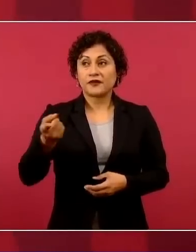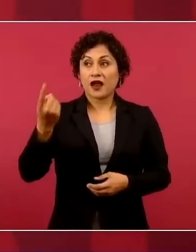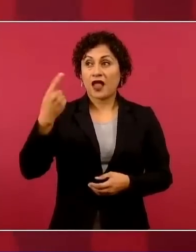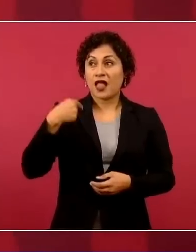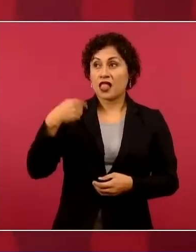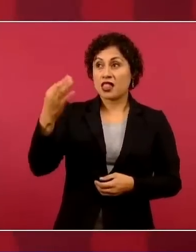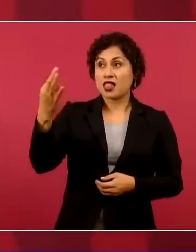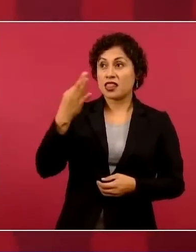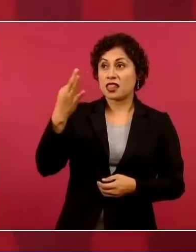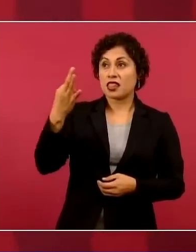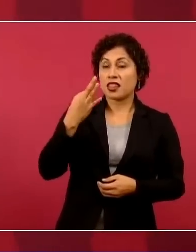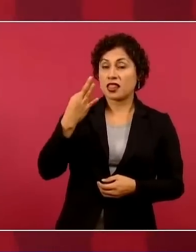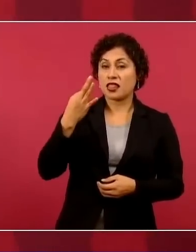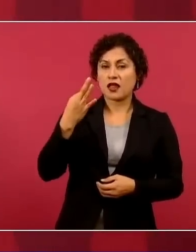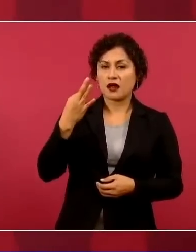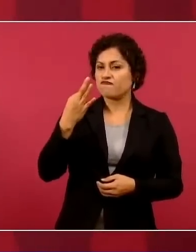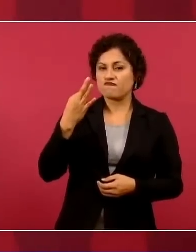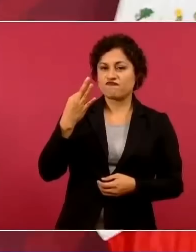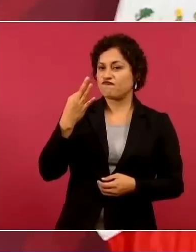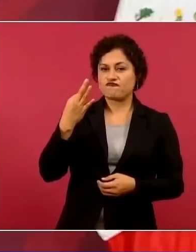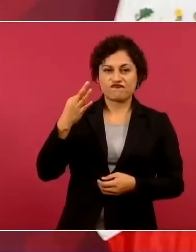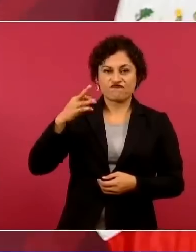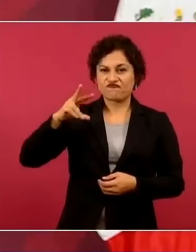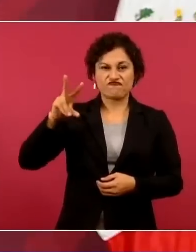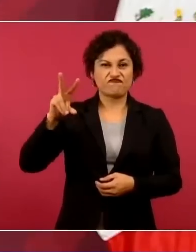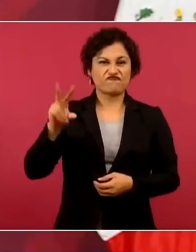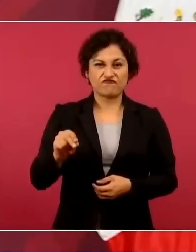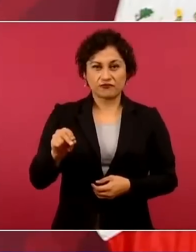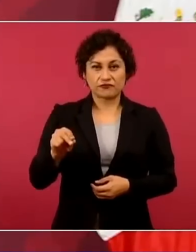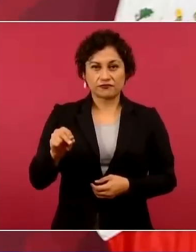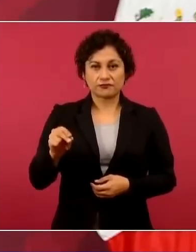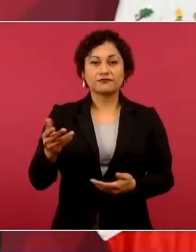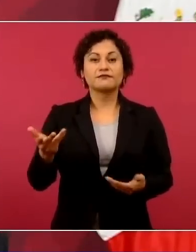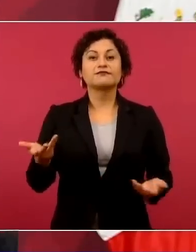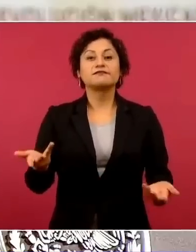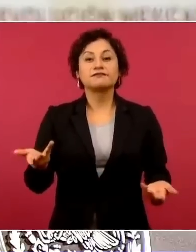es un pueblo